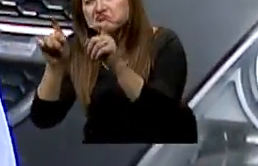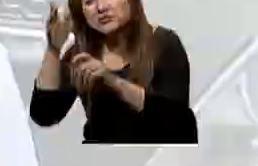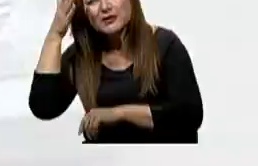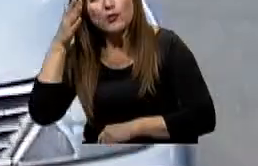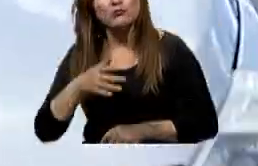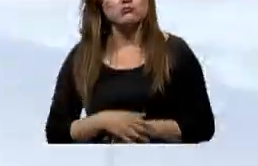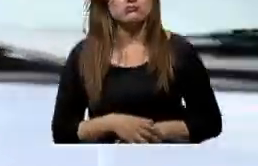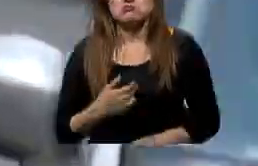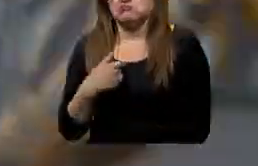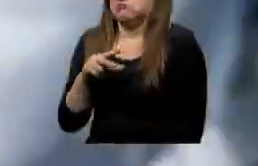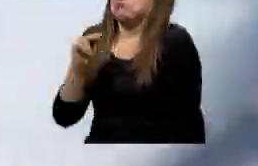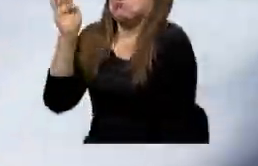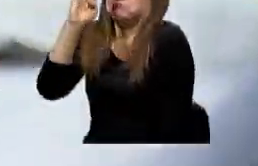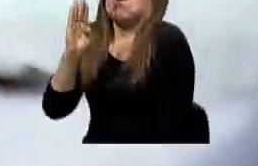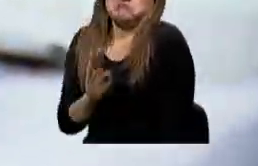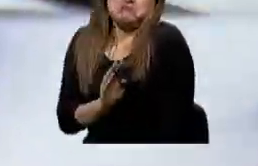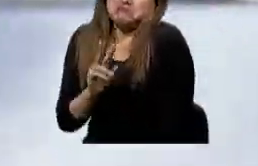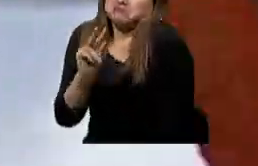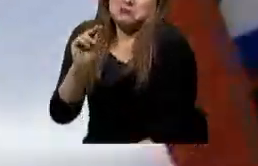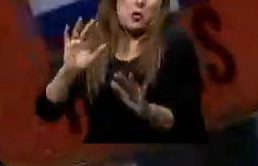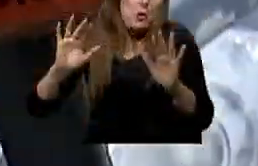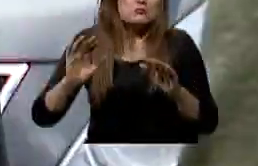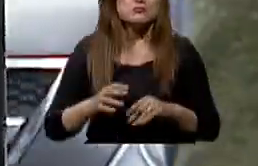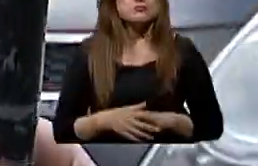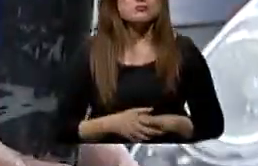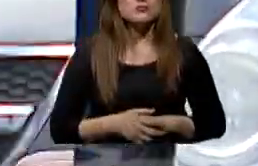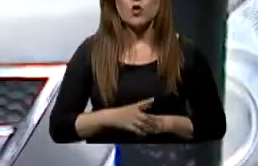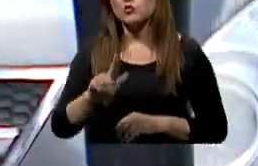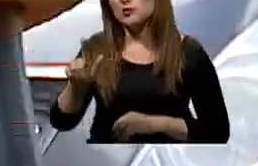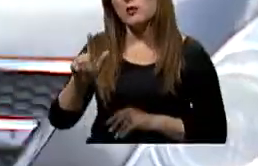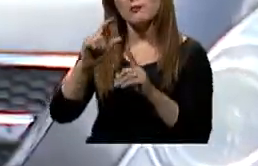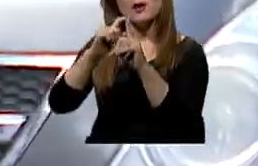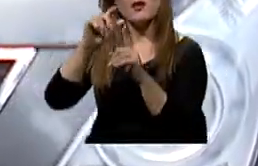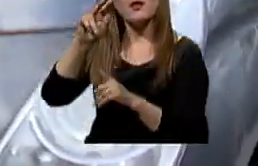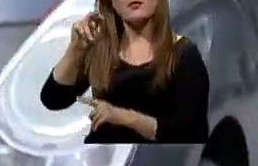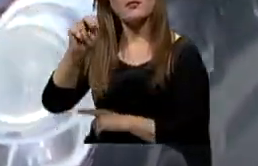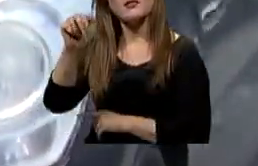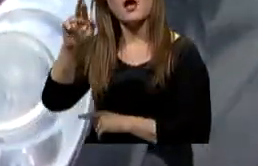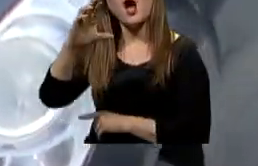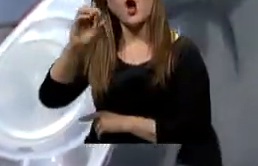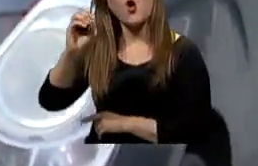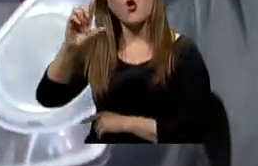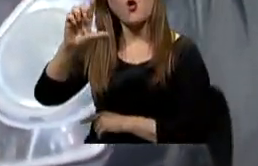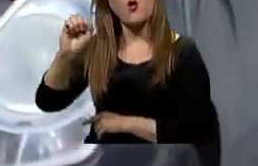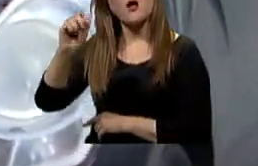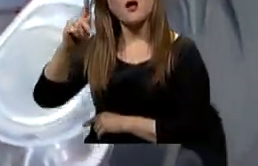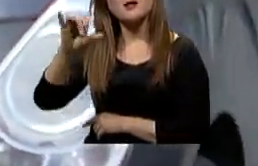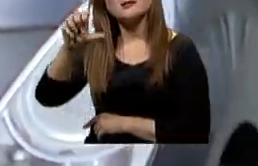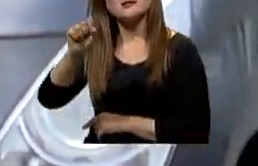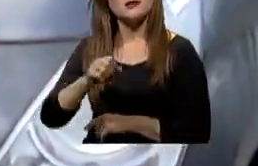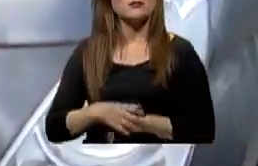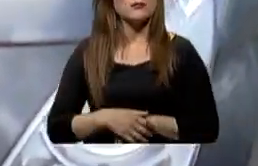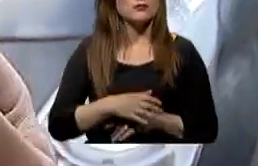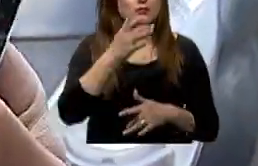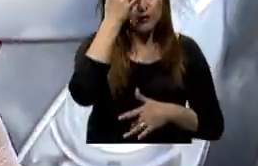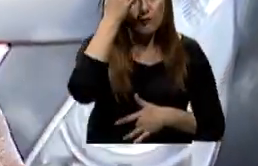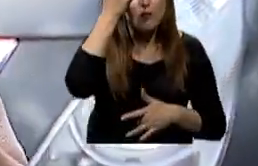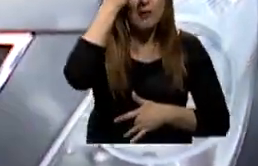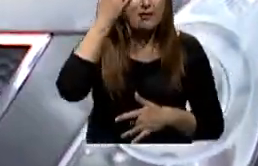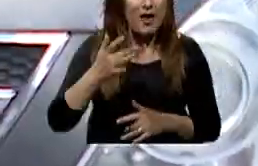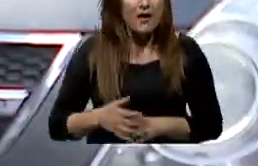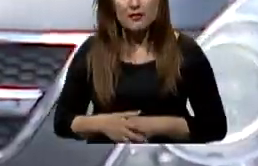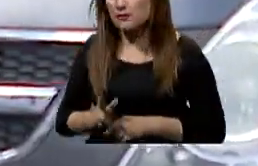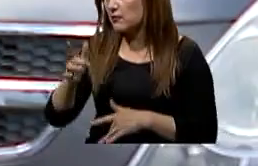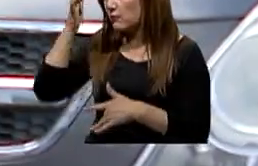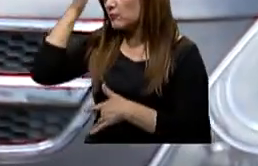No, nunca. ¿Sabe que estamos haciendo una consulta a ver si la ciudadanía sabe qué es la narcolepsia? ¿Qué es la narcolepsia? ¿Qué es una enfermedad o qué? Ajá, una enfermedad,